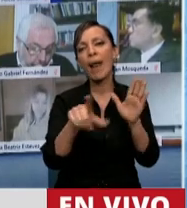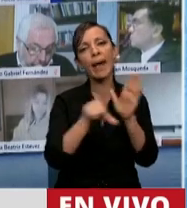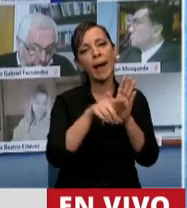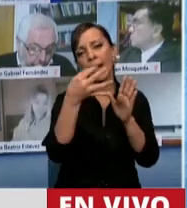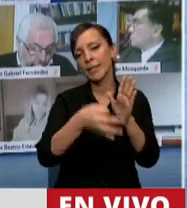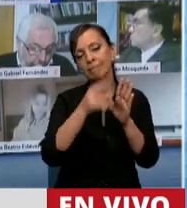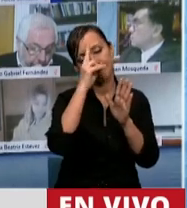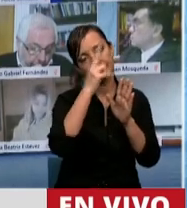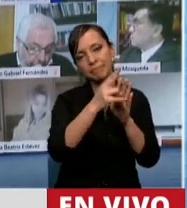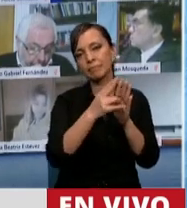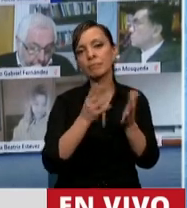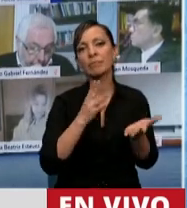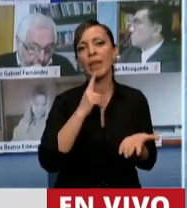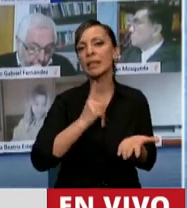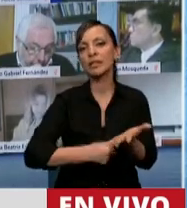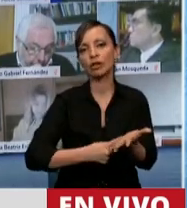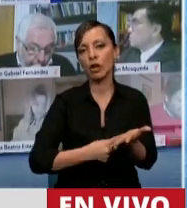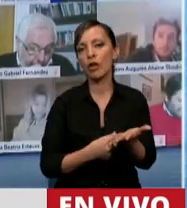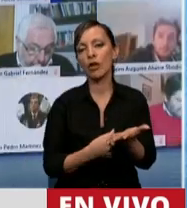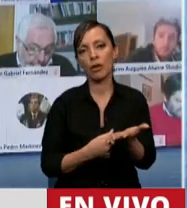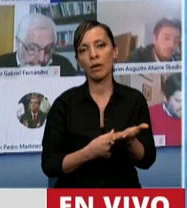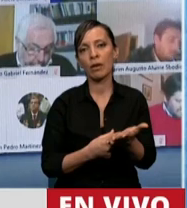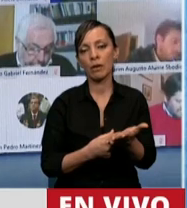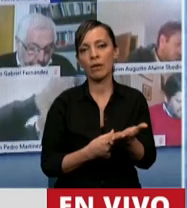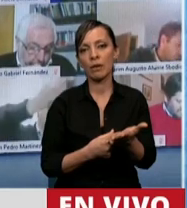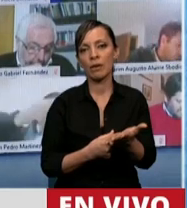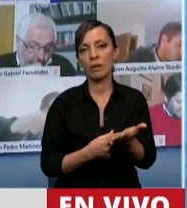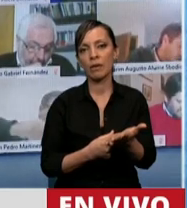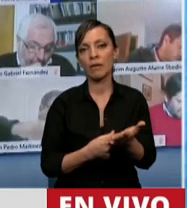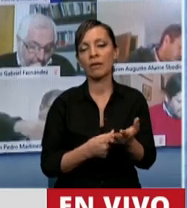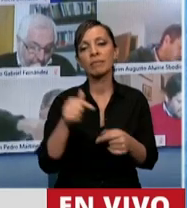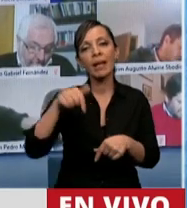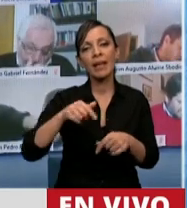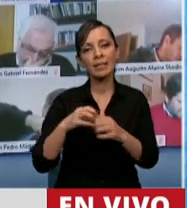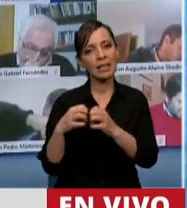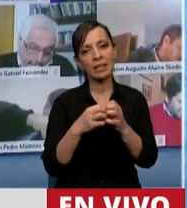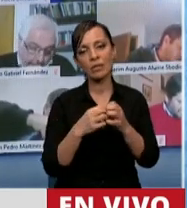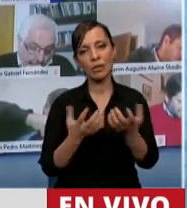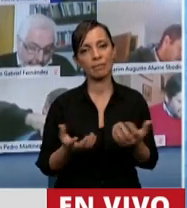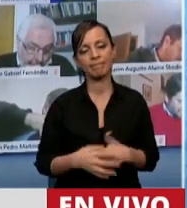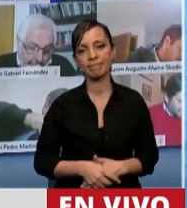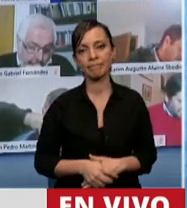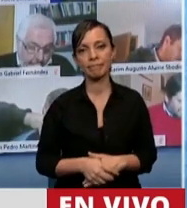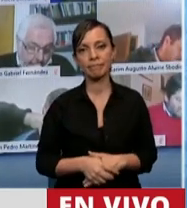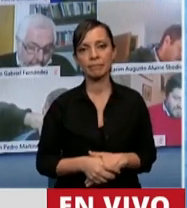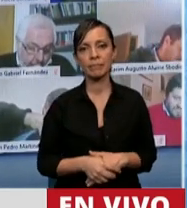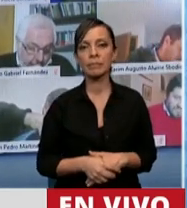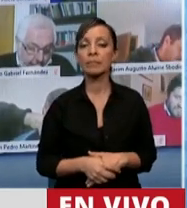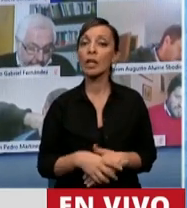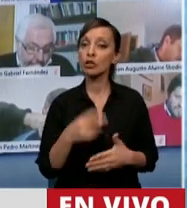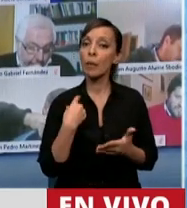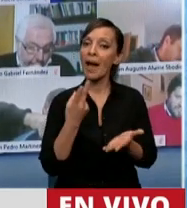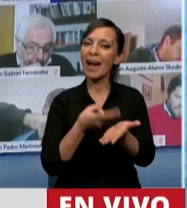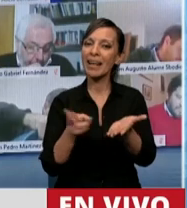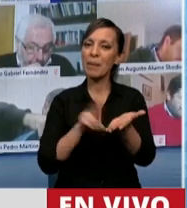de las decisiones que en esta sesión se tomen. Y voy a